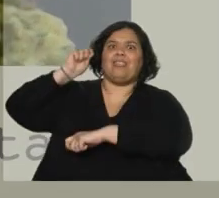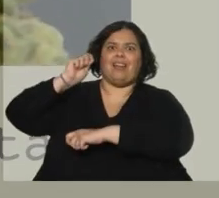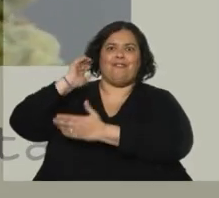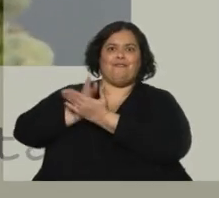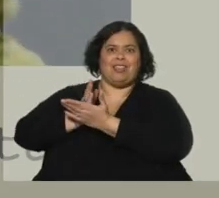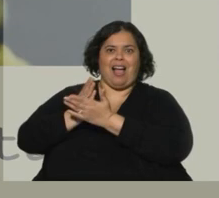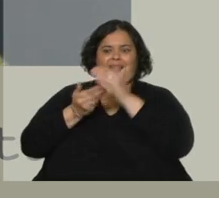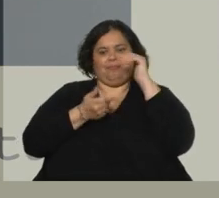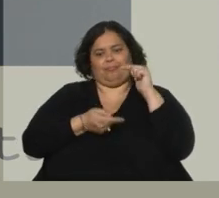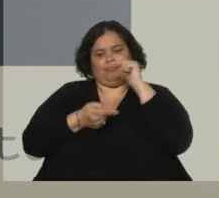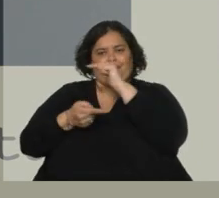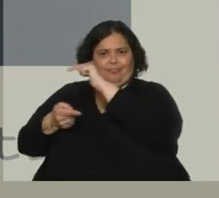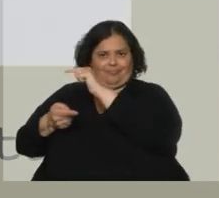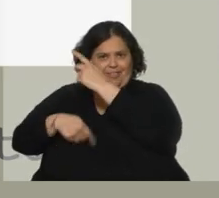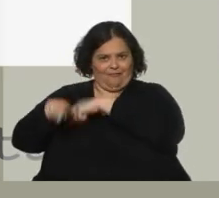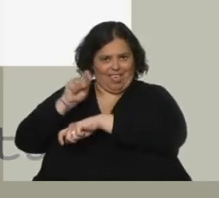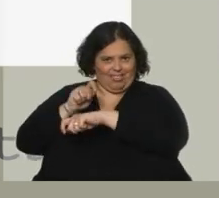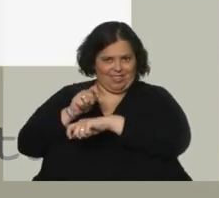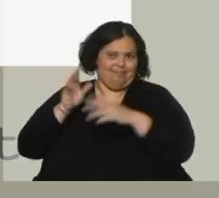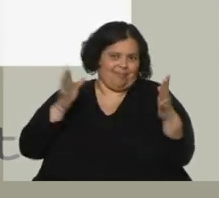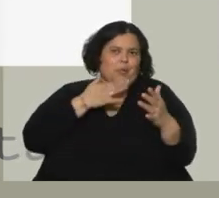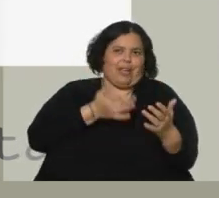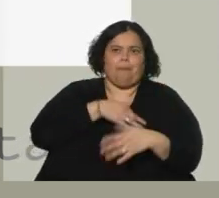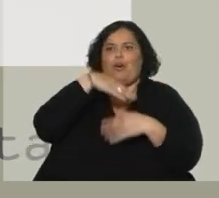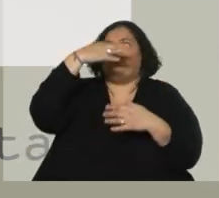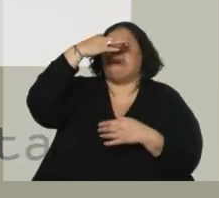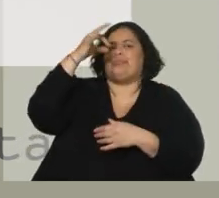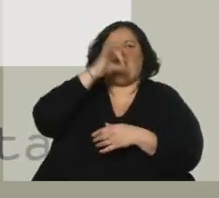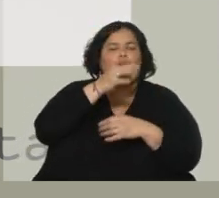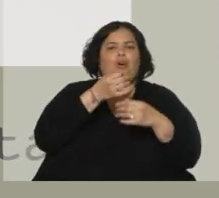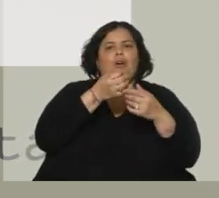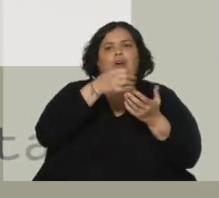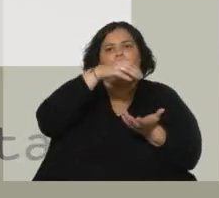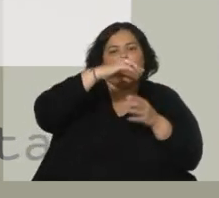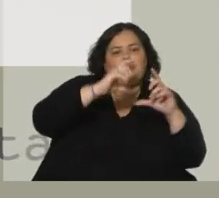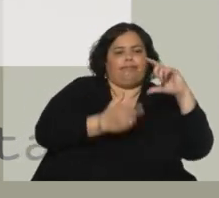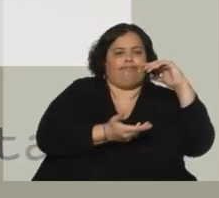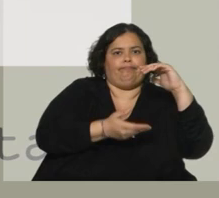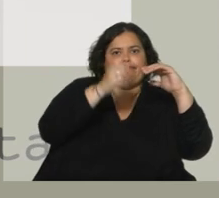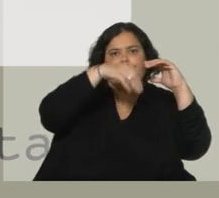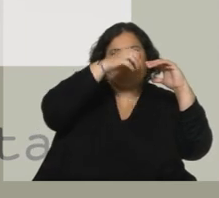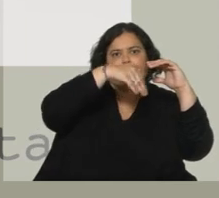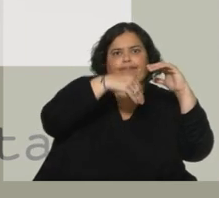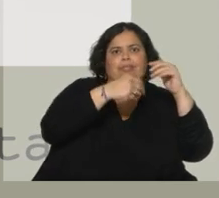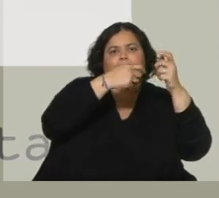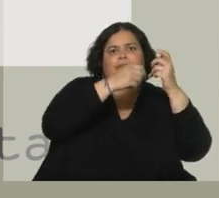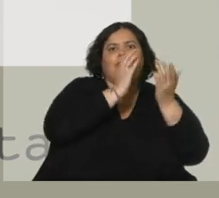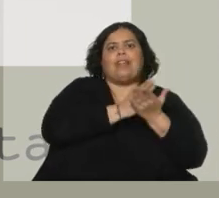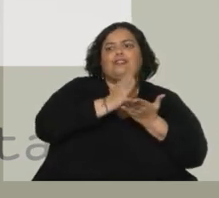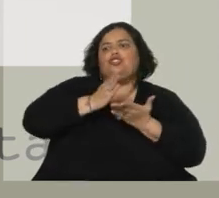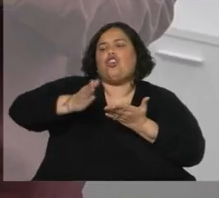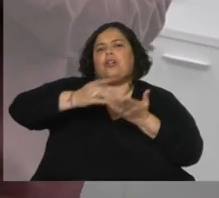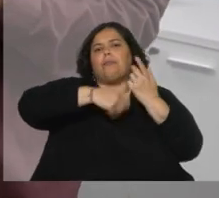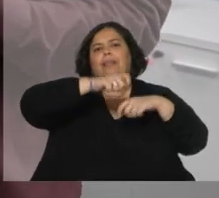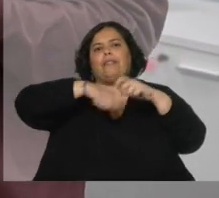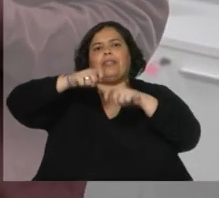del producto final, en caso de las flores de ustedes... Es el reempaque final. Eso mismo, O termina siendo una actividad que justifica el hecho de que ellos registran el producto